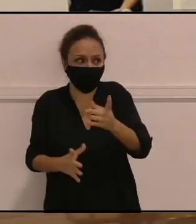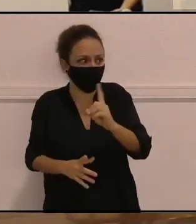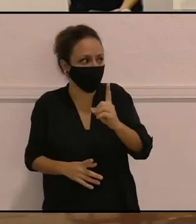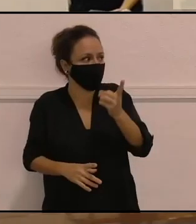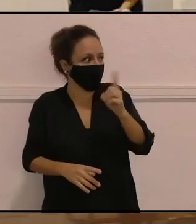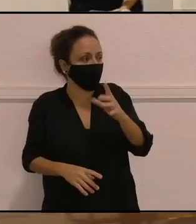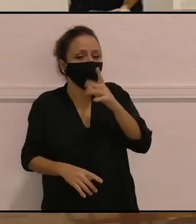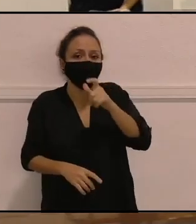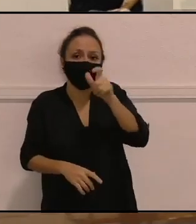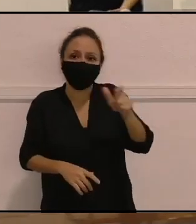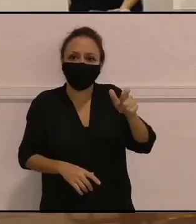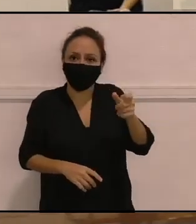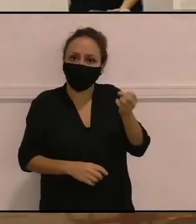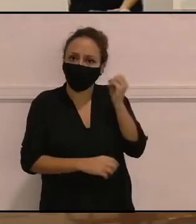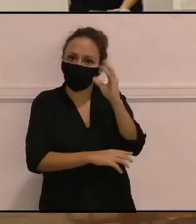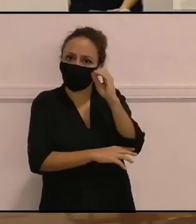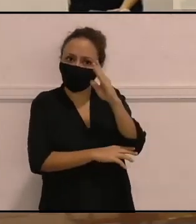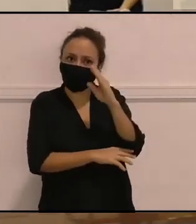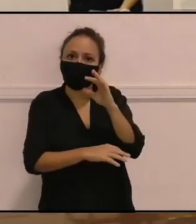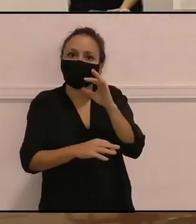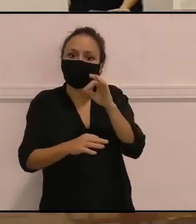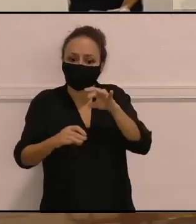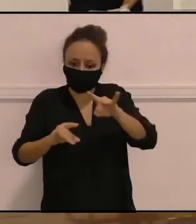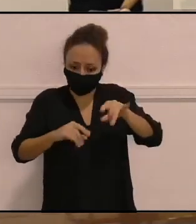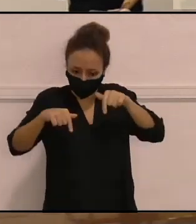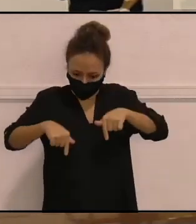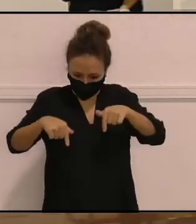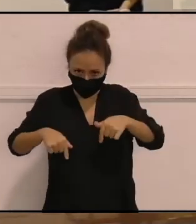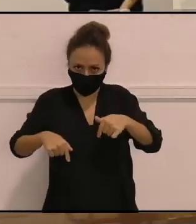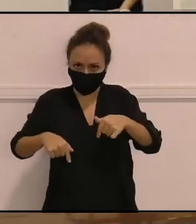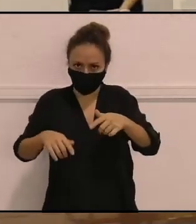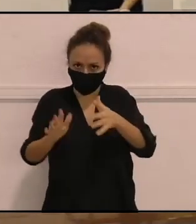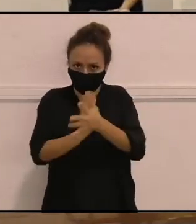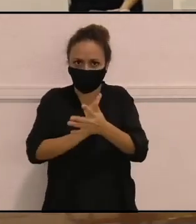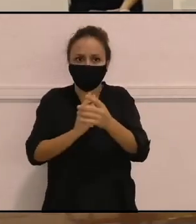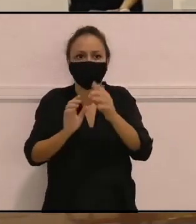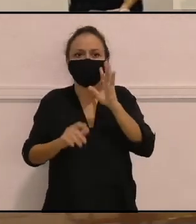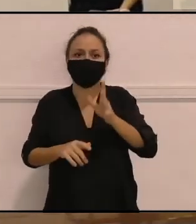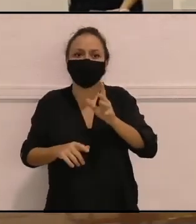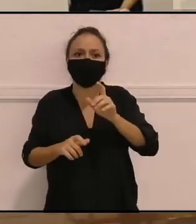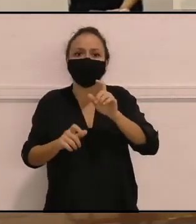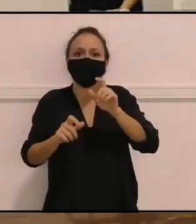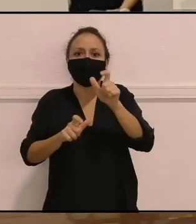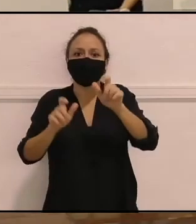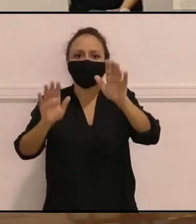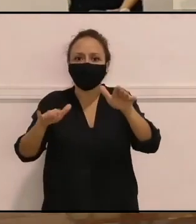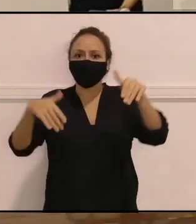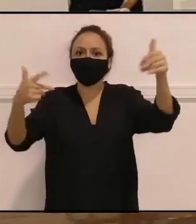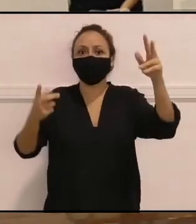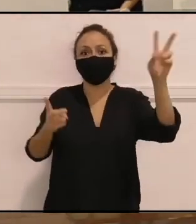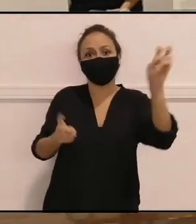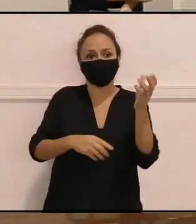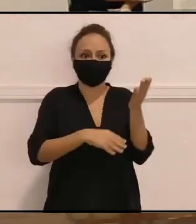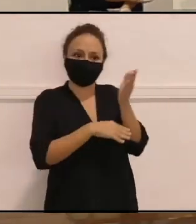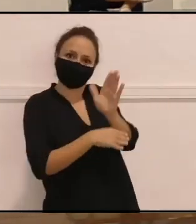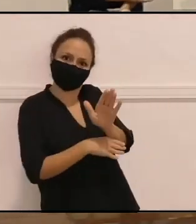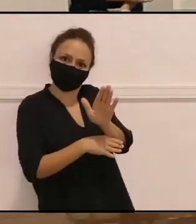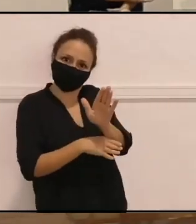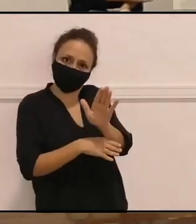nuestro territorio. A veces parece que siempre tenemos que traer gente de fuera, ¿no? Para validar los discursos o para que tengan legitimidad.